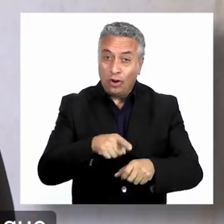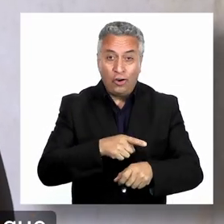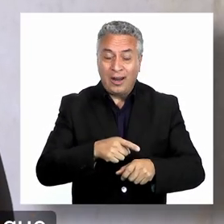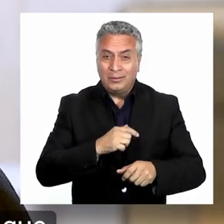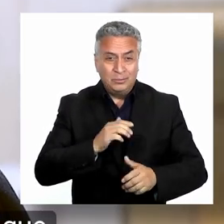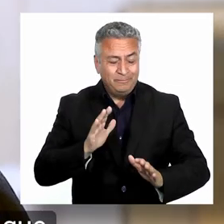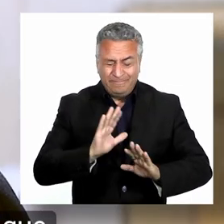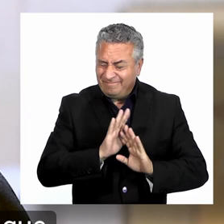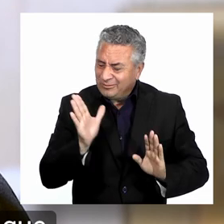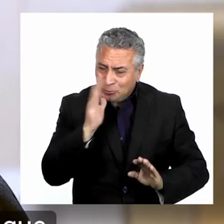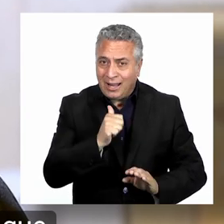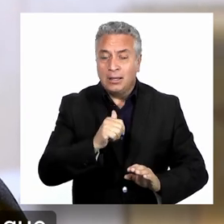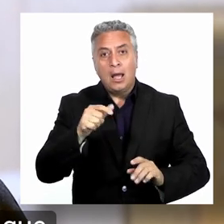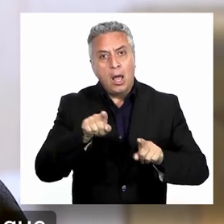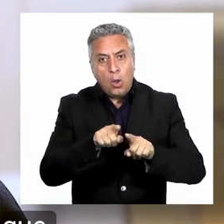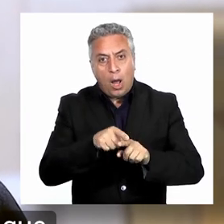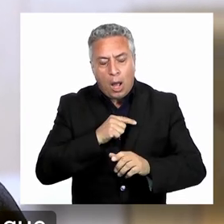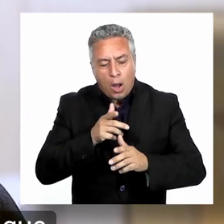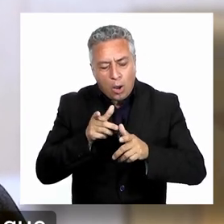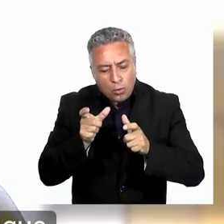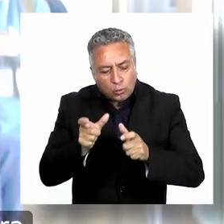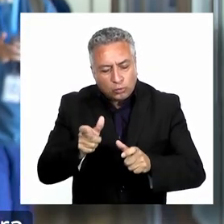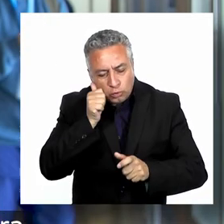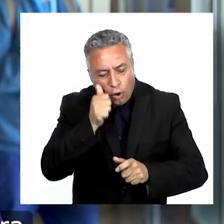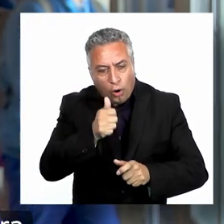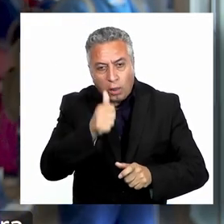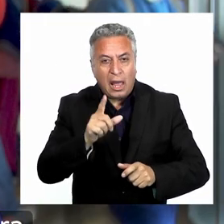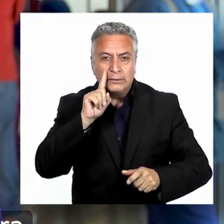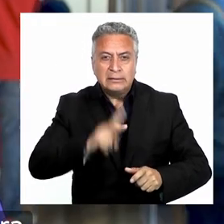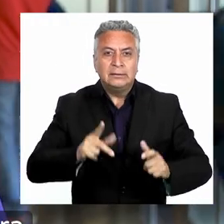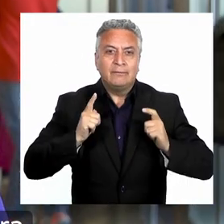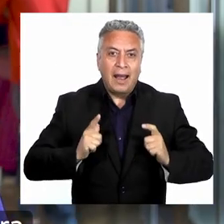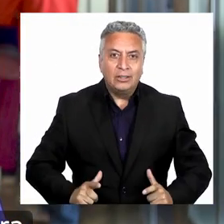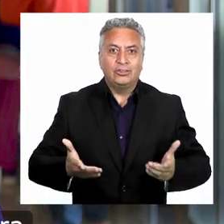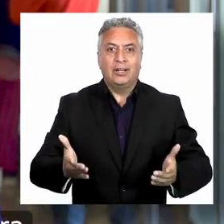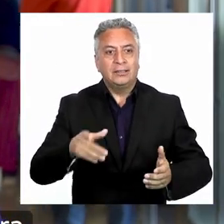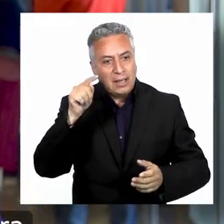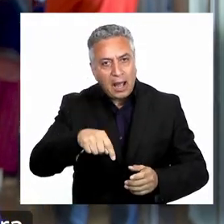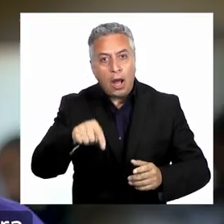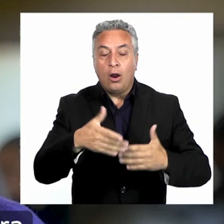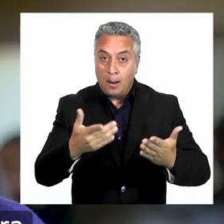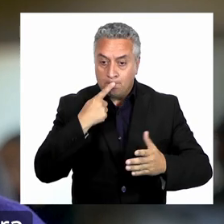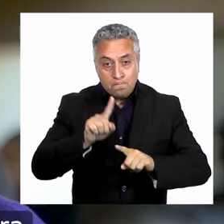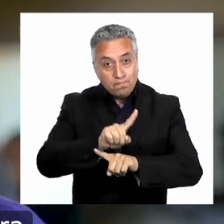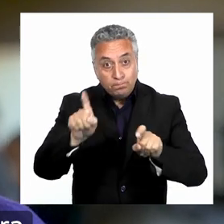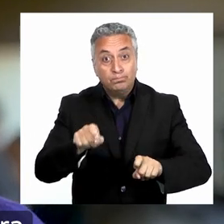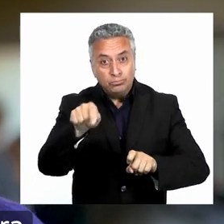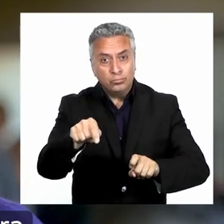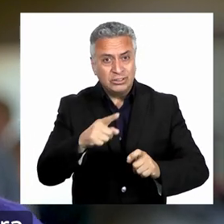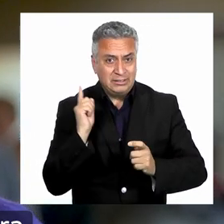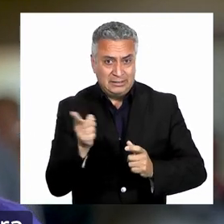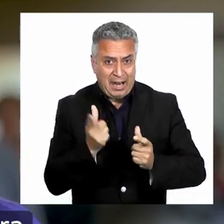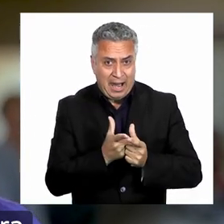no sé lo que son vacaciones, somos 24-7 los cuidadores. Me parece fundamental esta encuesta nacional para